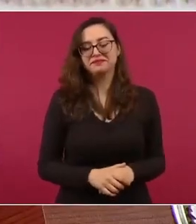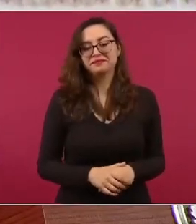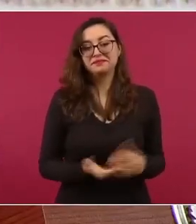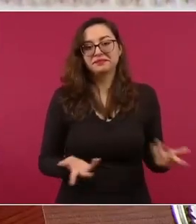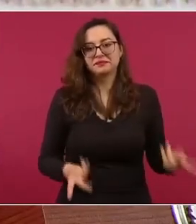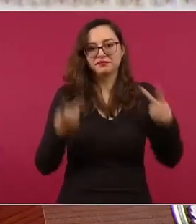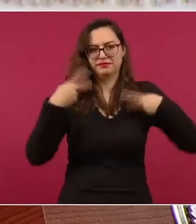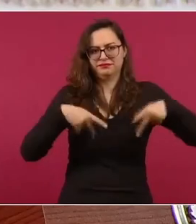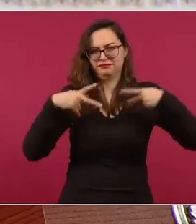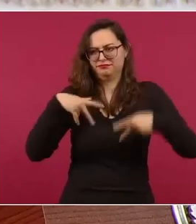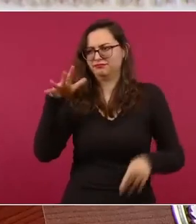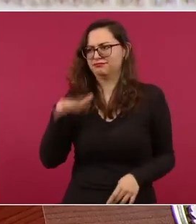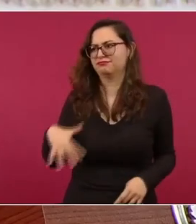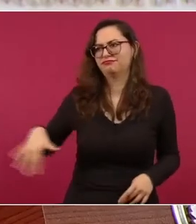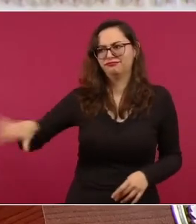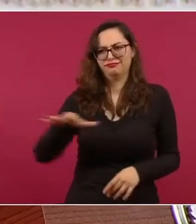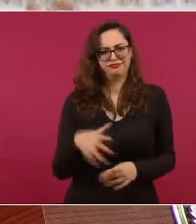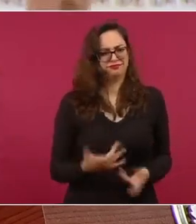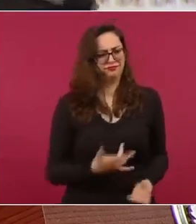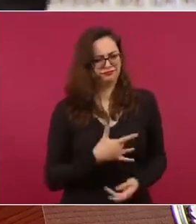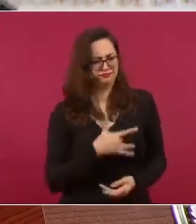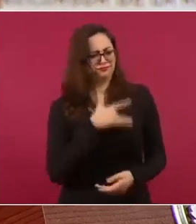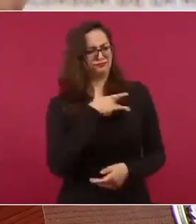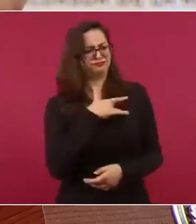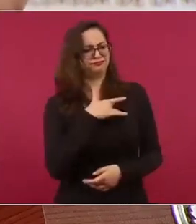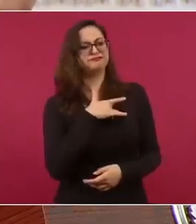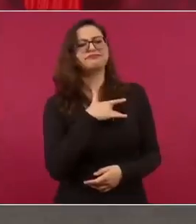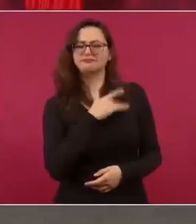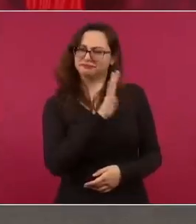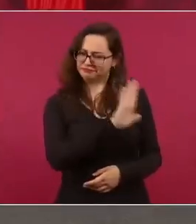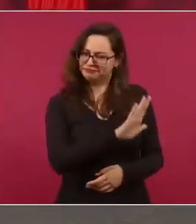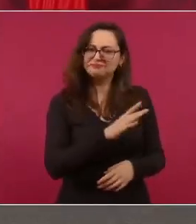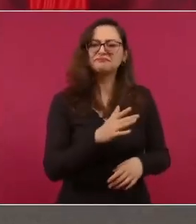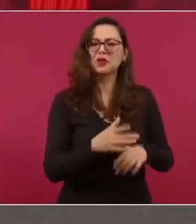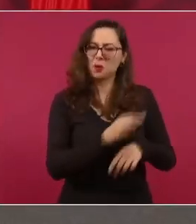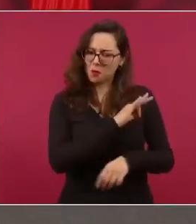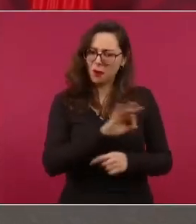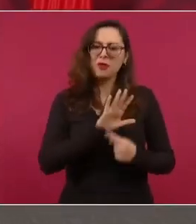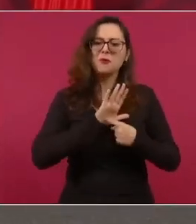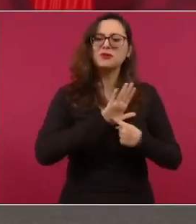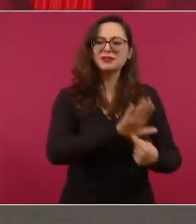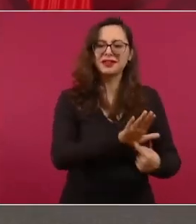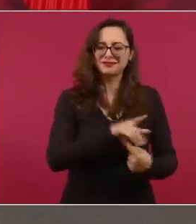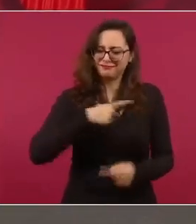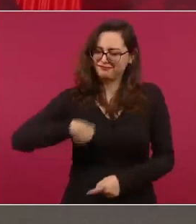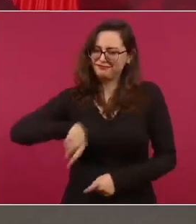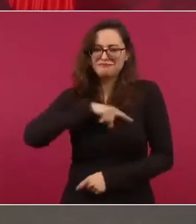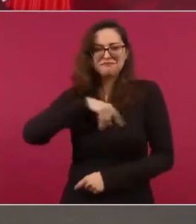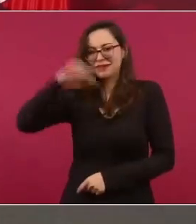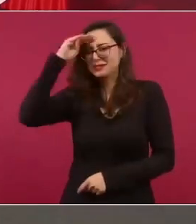la lucha que